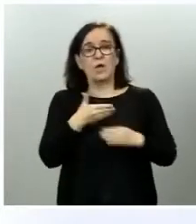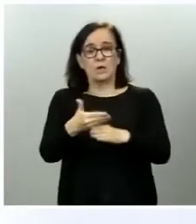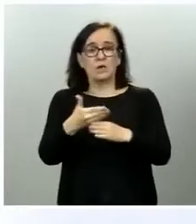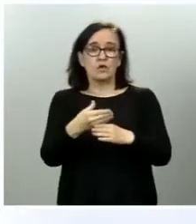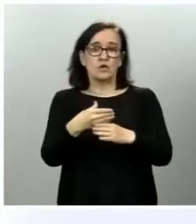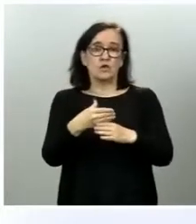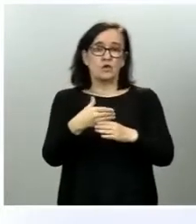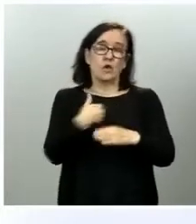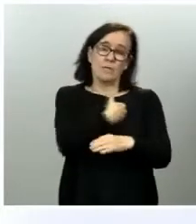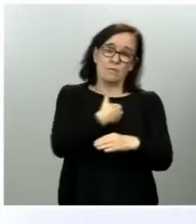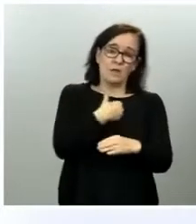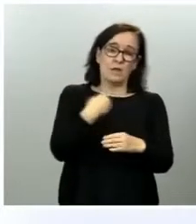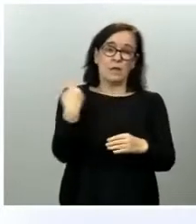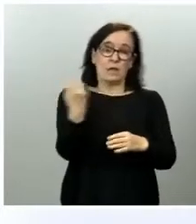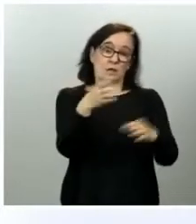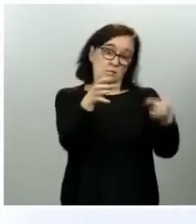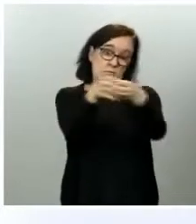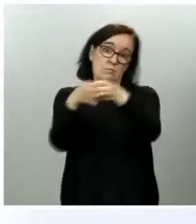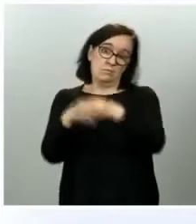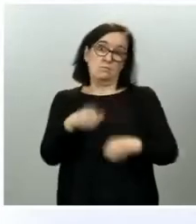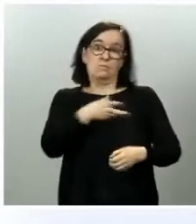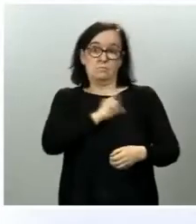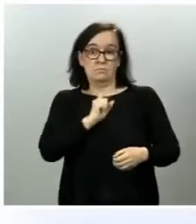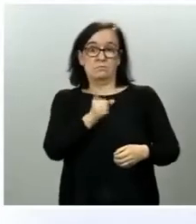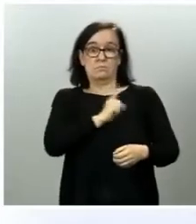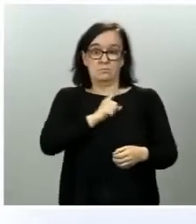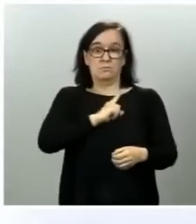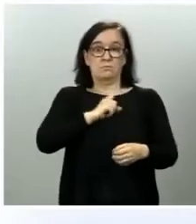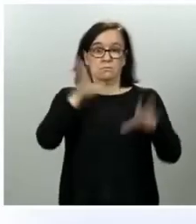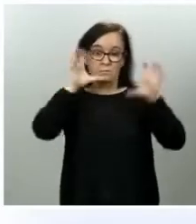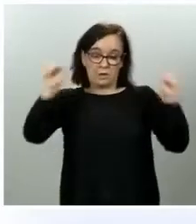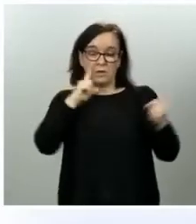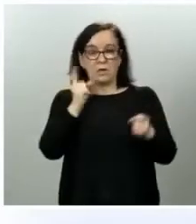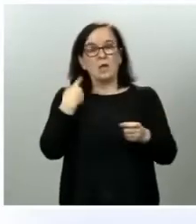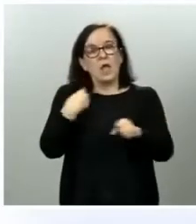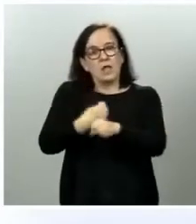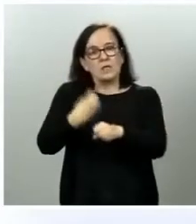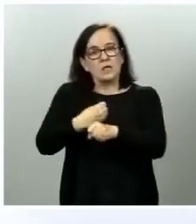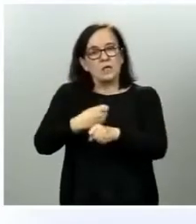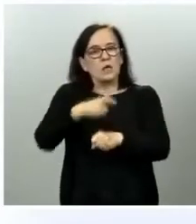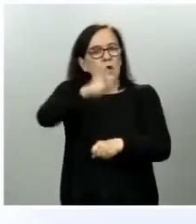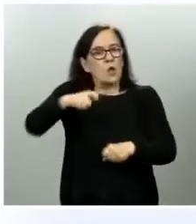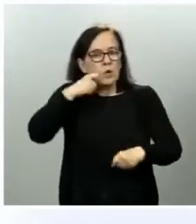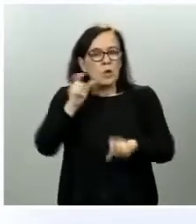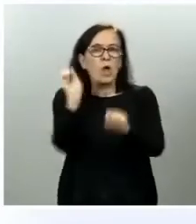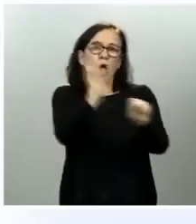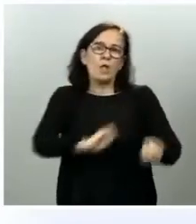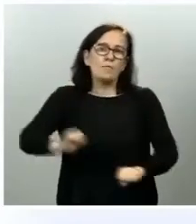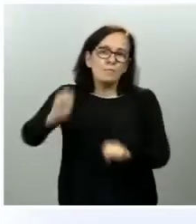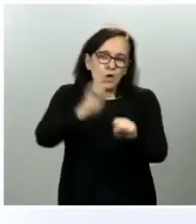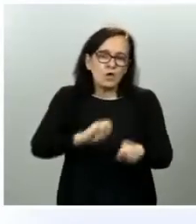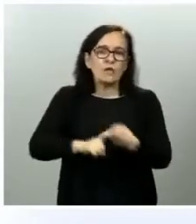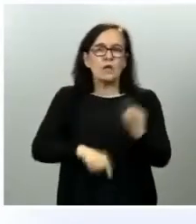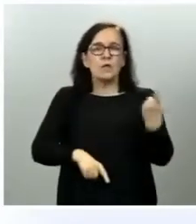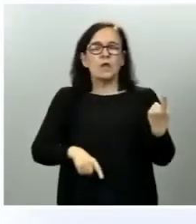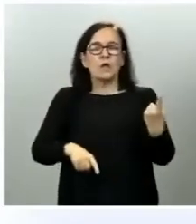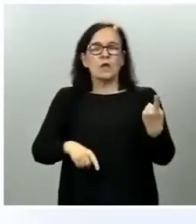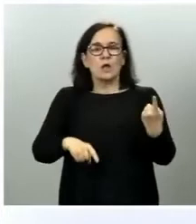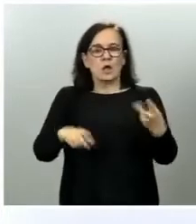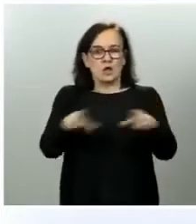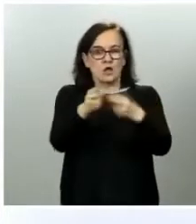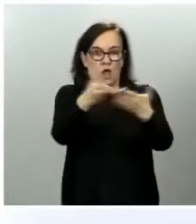realizan las fuerzas y cuerpos de seguridad que también son labores humanitarias de protección de la sociedad